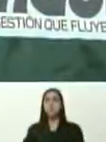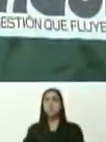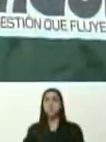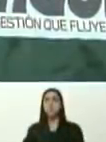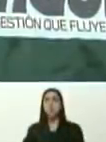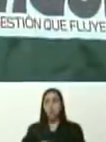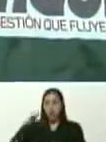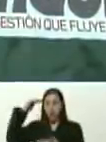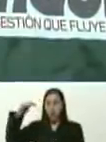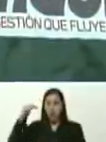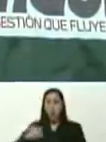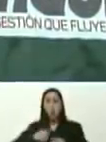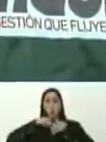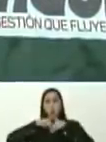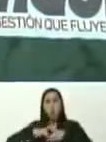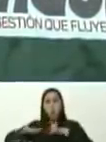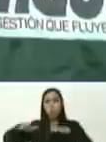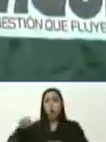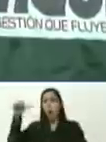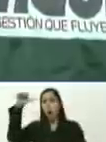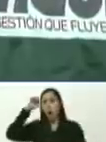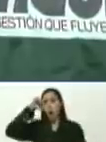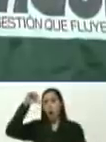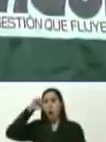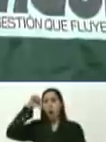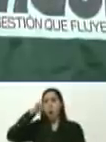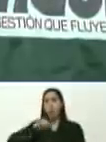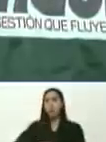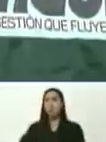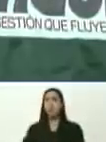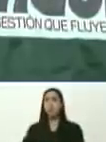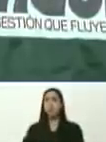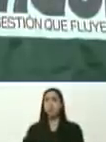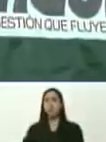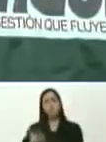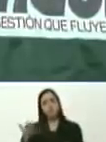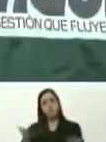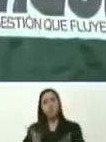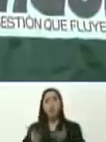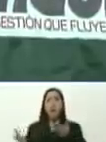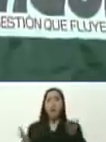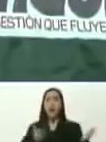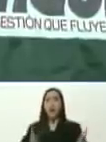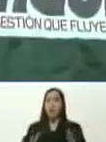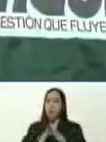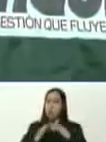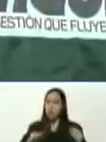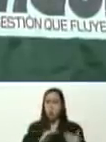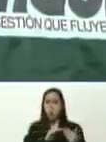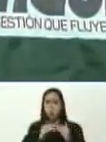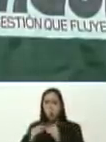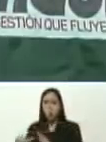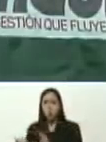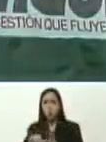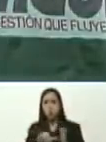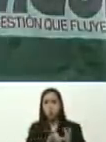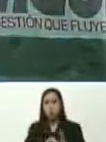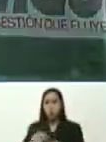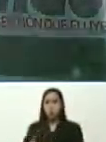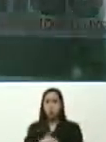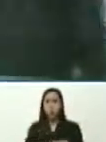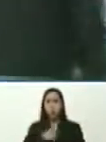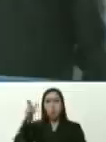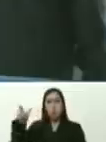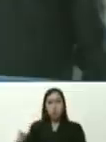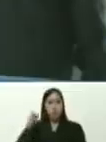compensación, y distribución, de agua, bueno, que le dan servicio, a todas las comunidades, que decía, la almirante